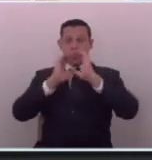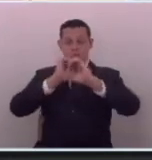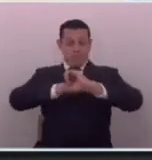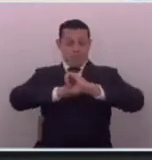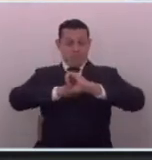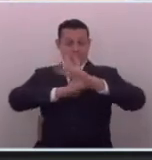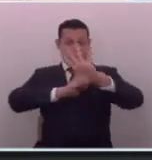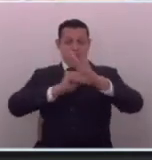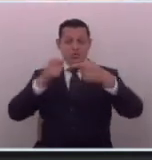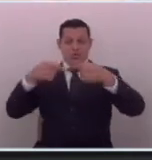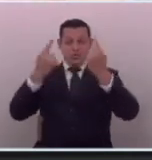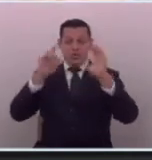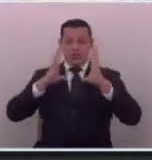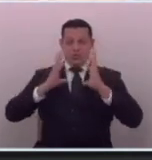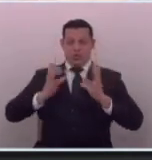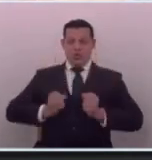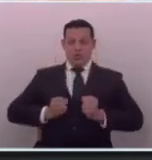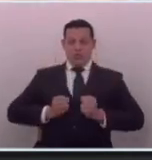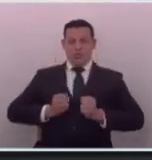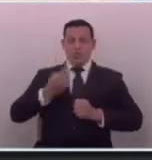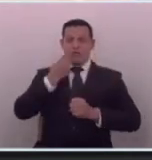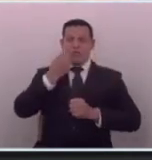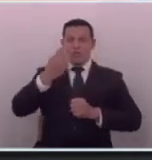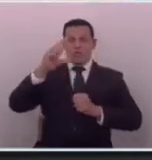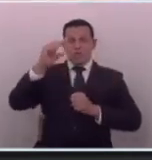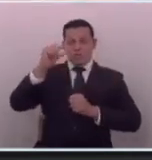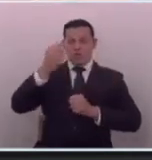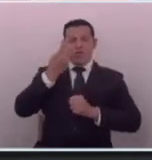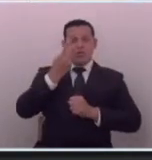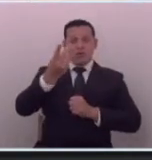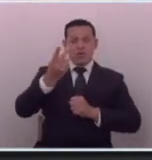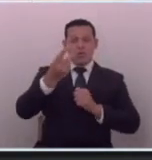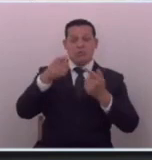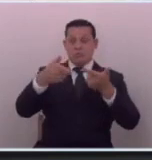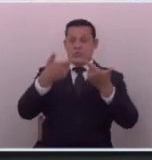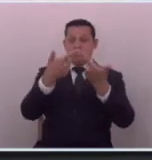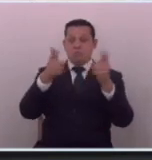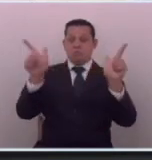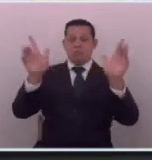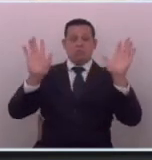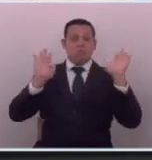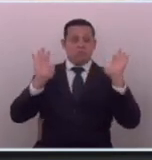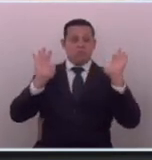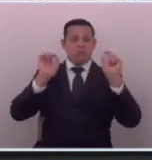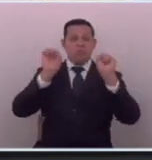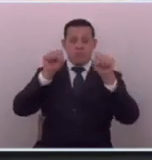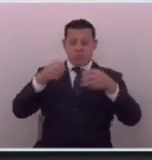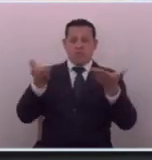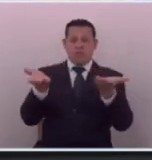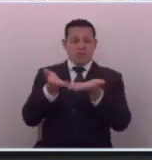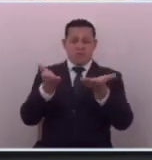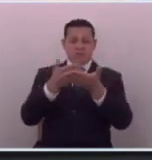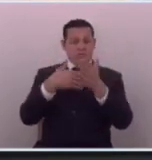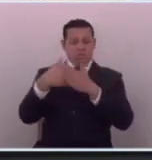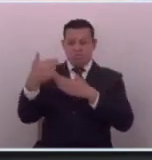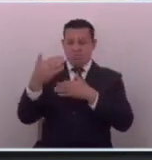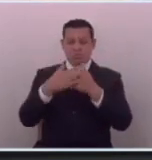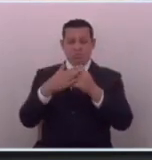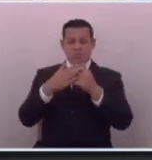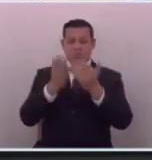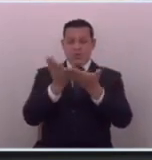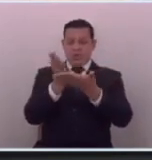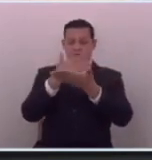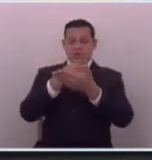despotricar contra el gobierno pues los estén viendo poquitos pero son libres pueden hacerlo y un